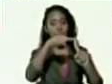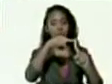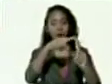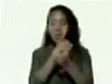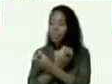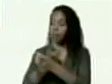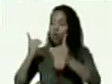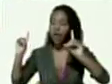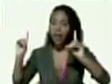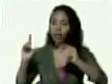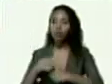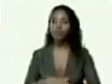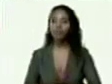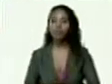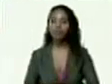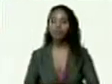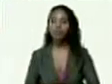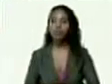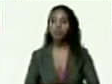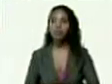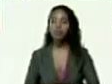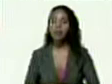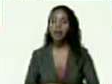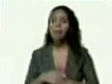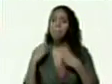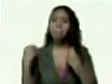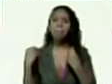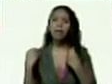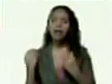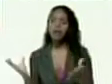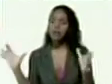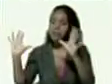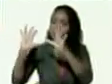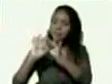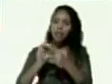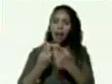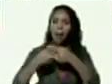democrático para la consolidación de la paz